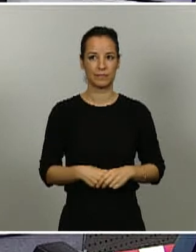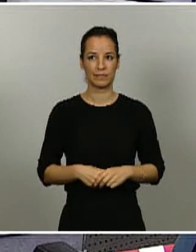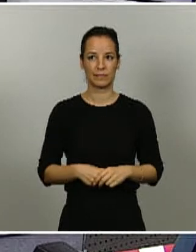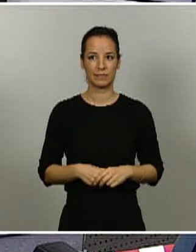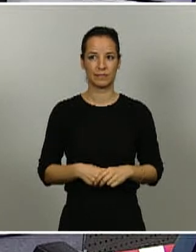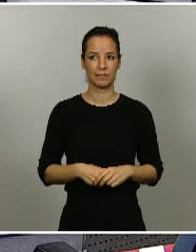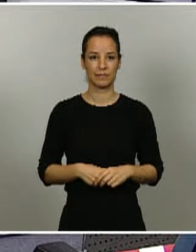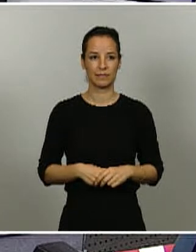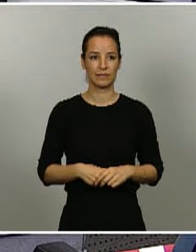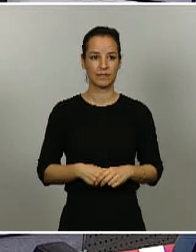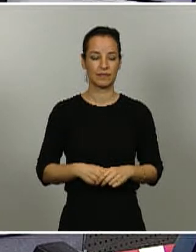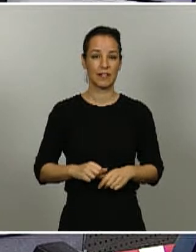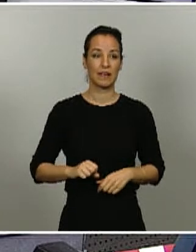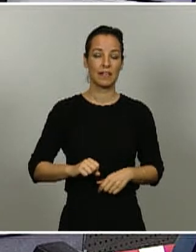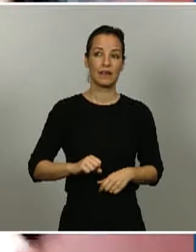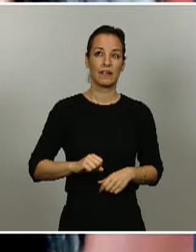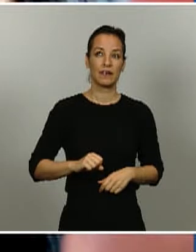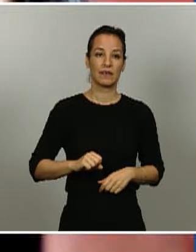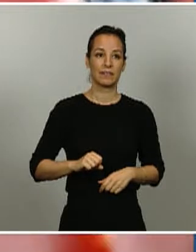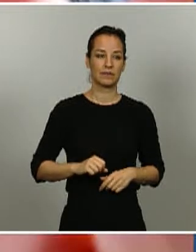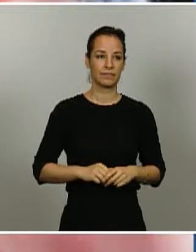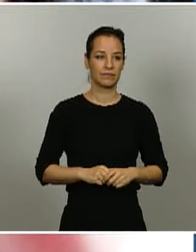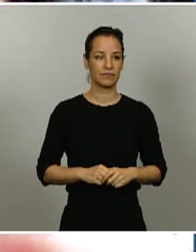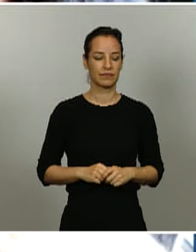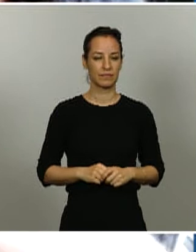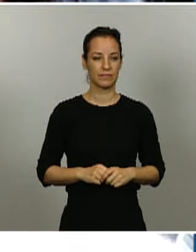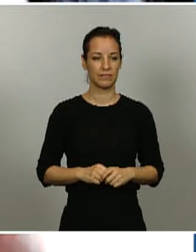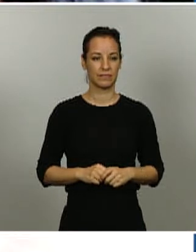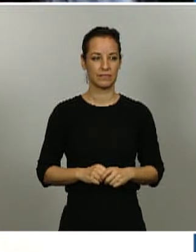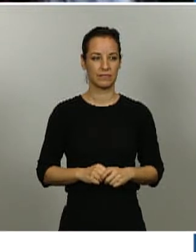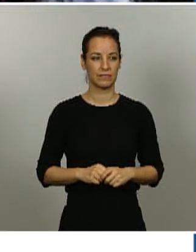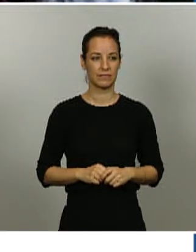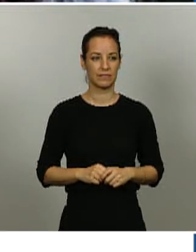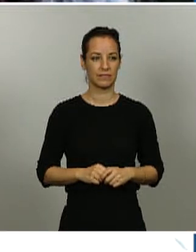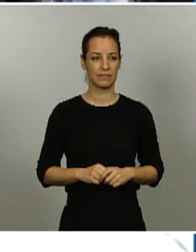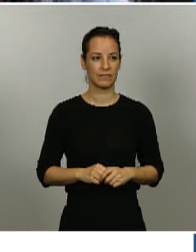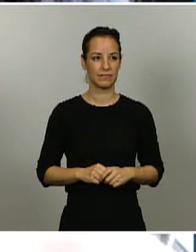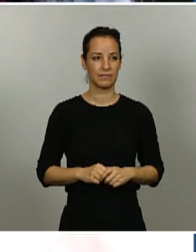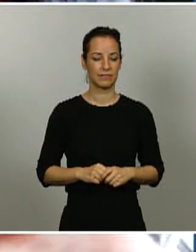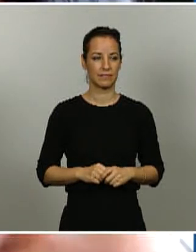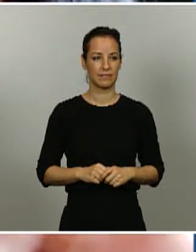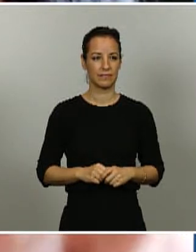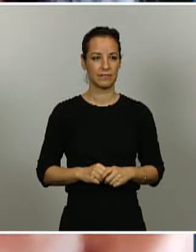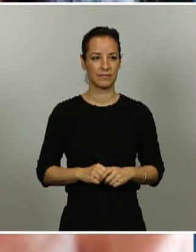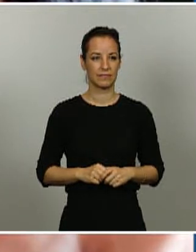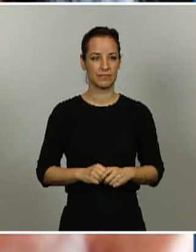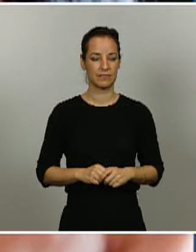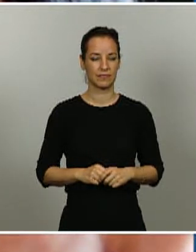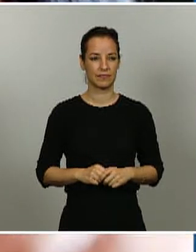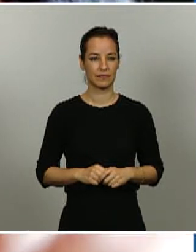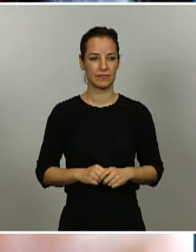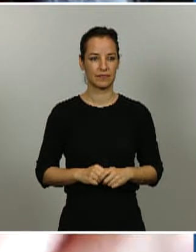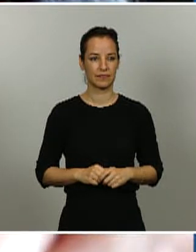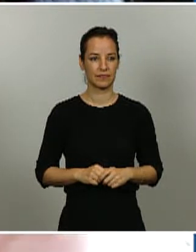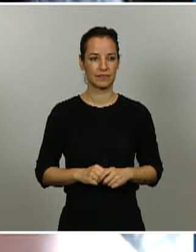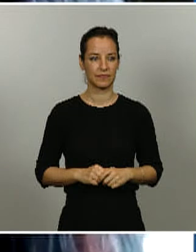que han dado de este estudio, que aunque sean preliminares, quería preguntar si